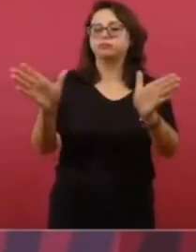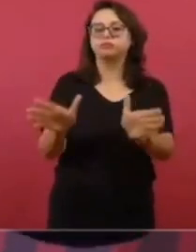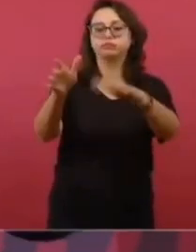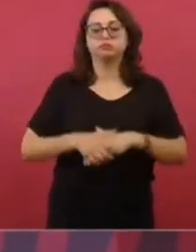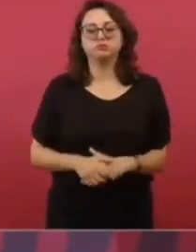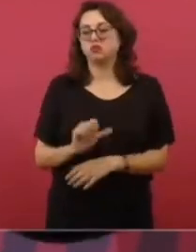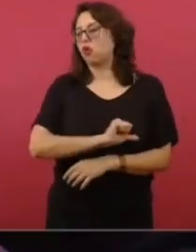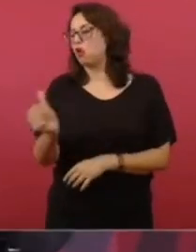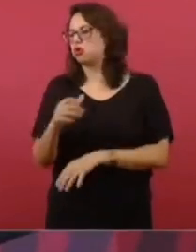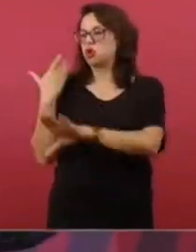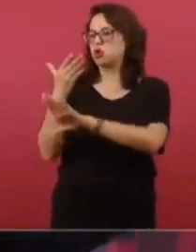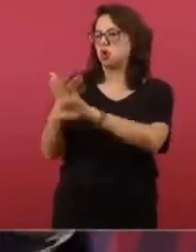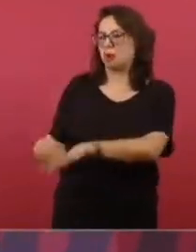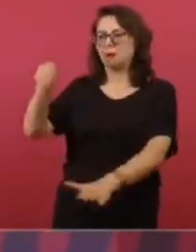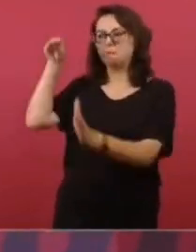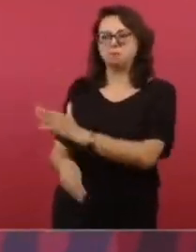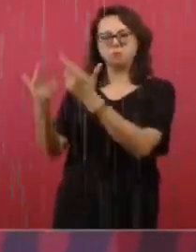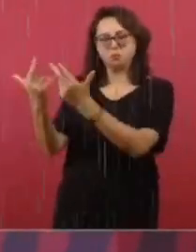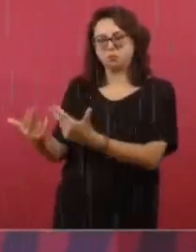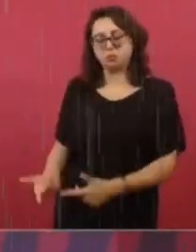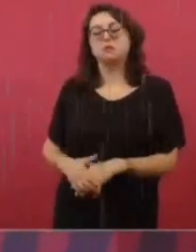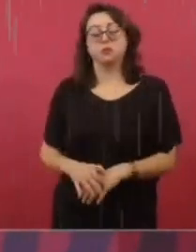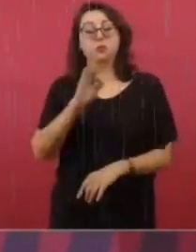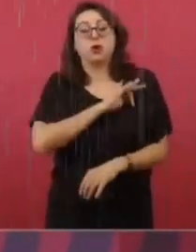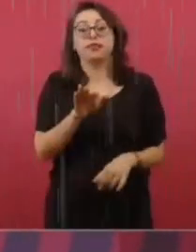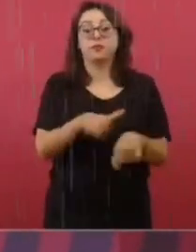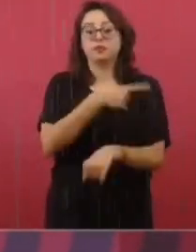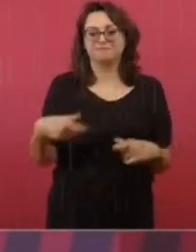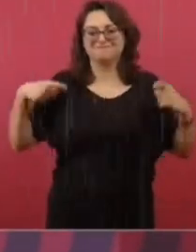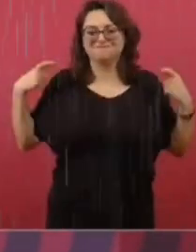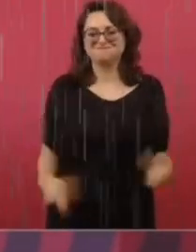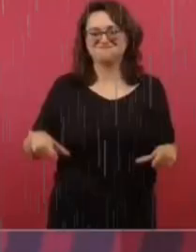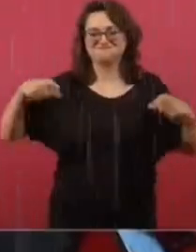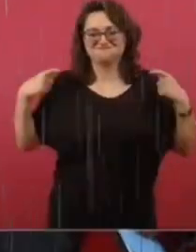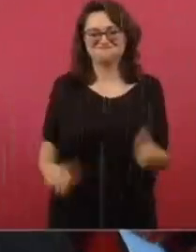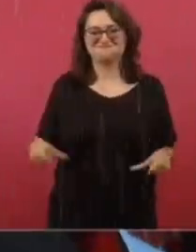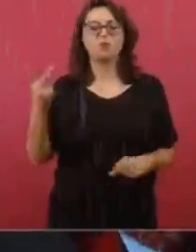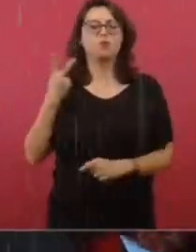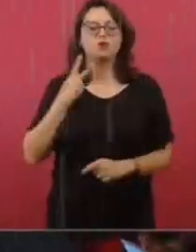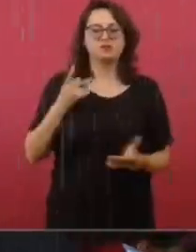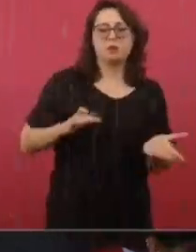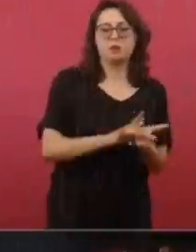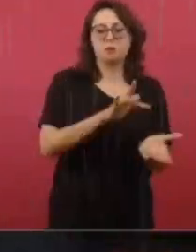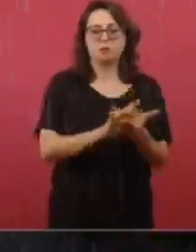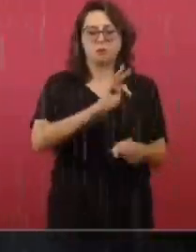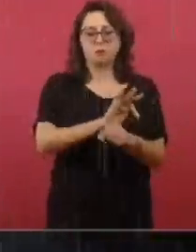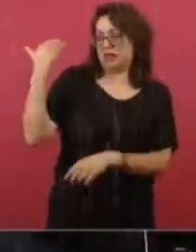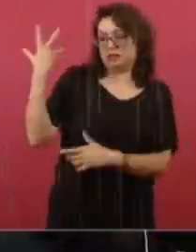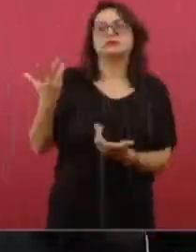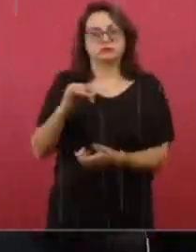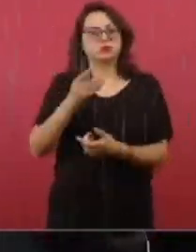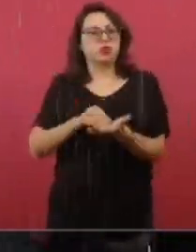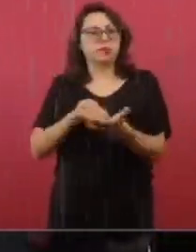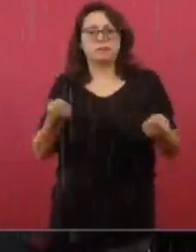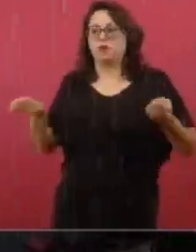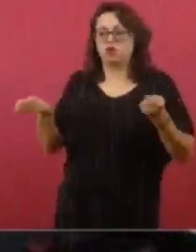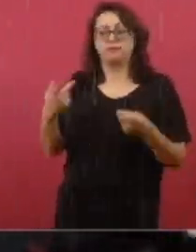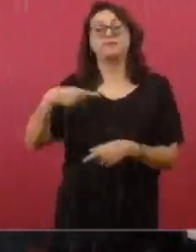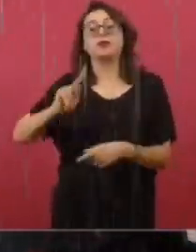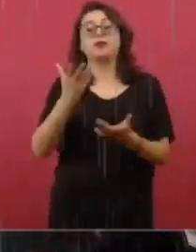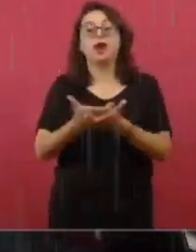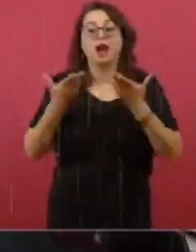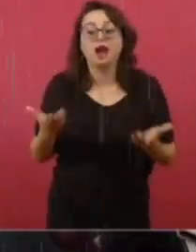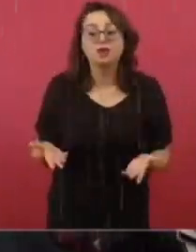Y desde luego mucho poder económico, mucho, mucho. Y mucho poder político. Entonces, eso lo que está en el fondo. Afortunadamente,